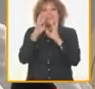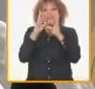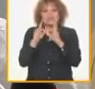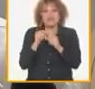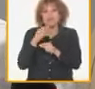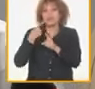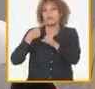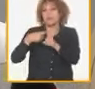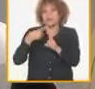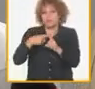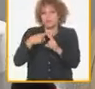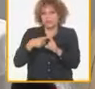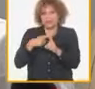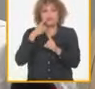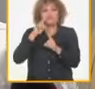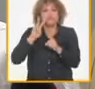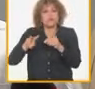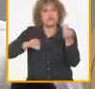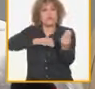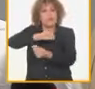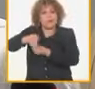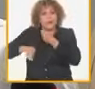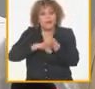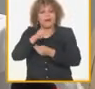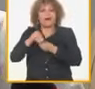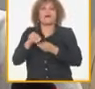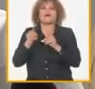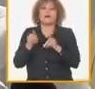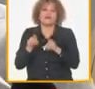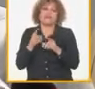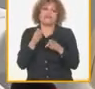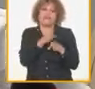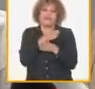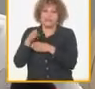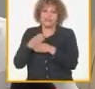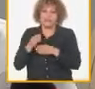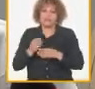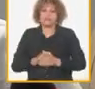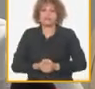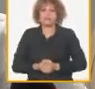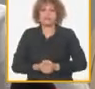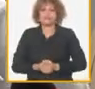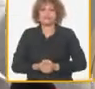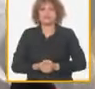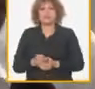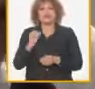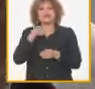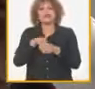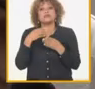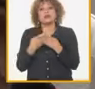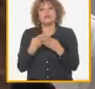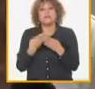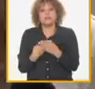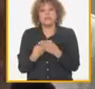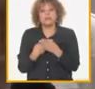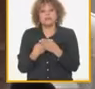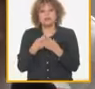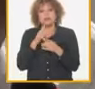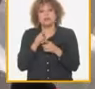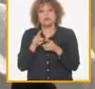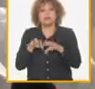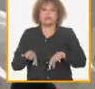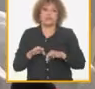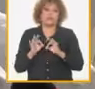empiezan a transformarse también un ambiente nosotros en el organismo esos problemas subjetivos pasan